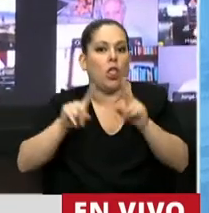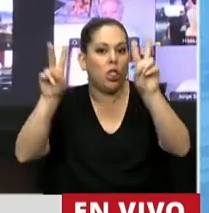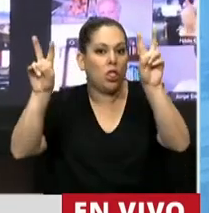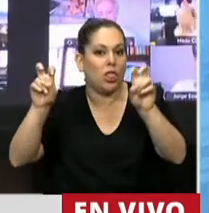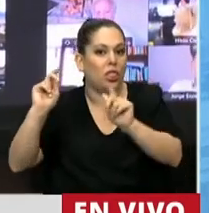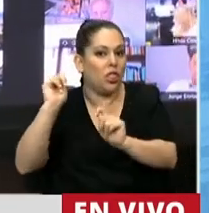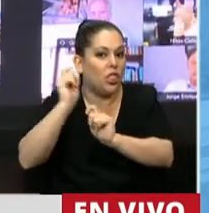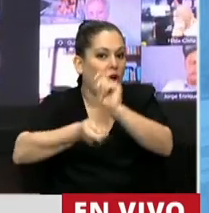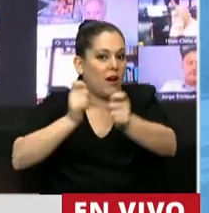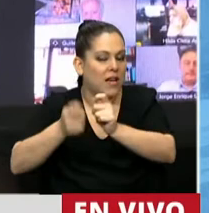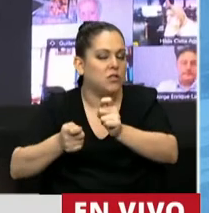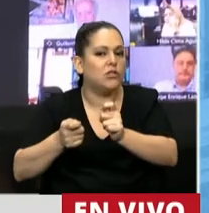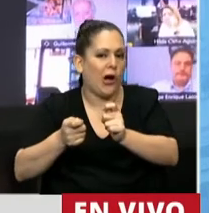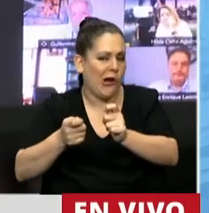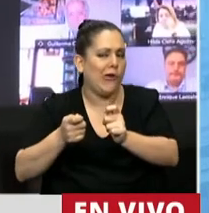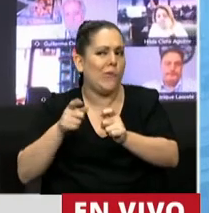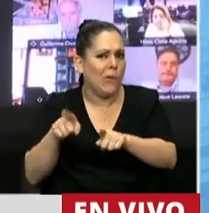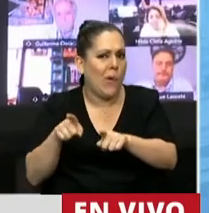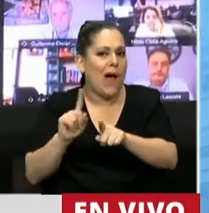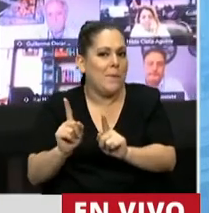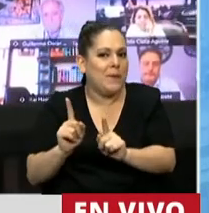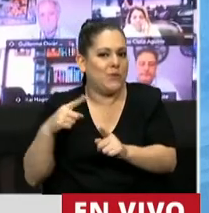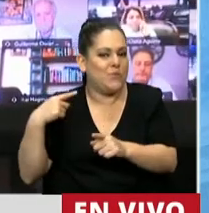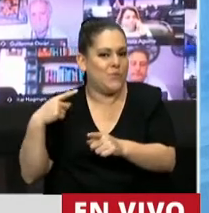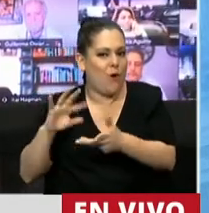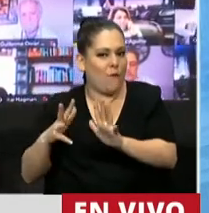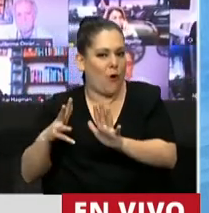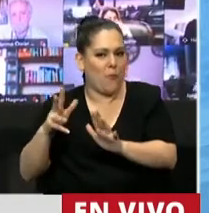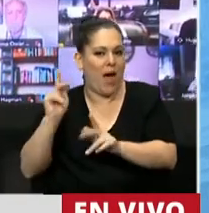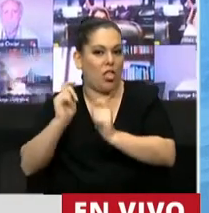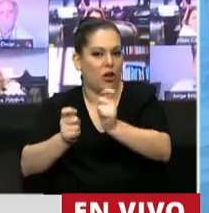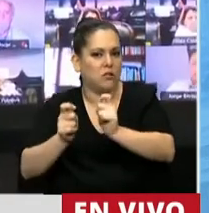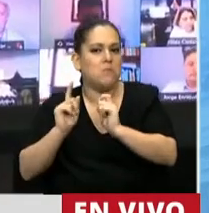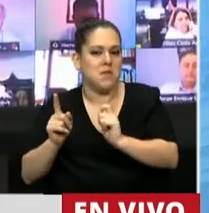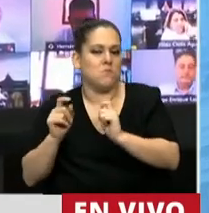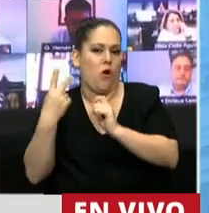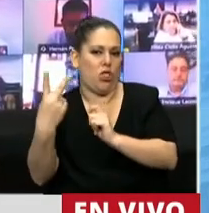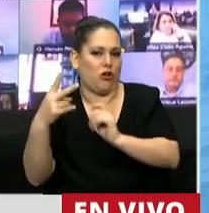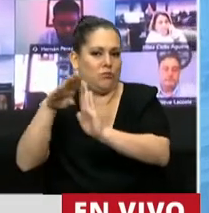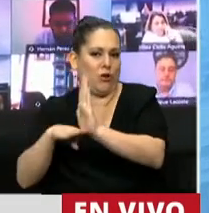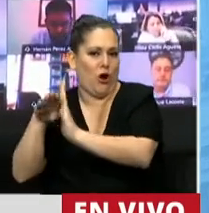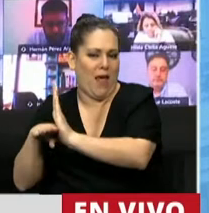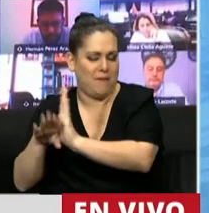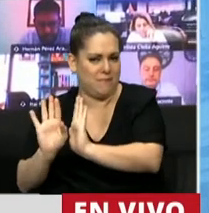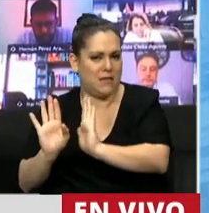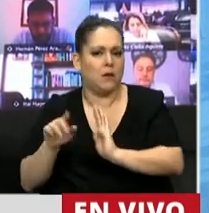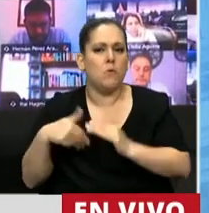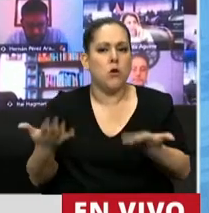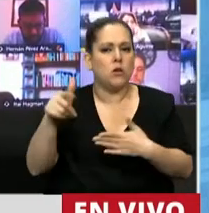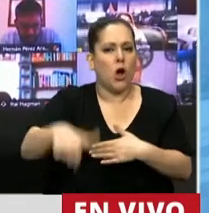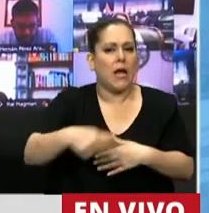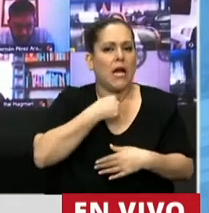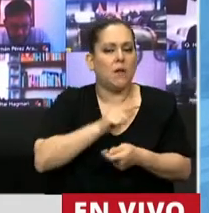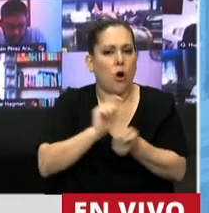que lo tenemos como antecedente. El objetivo fundamental de este cambio de